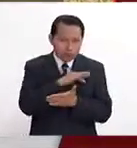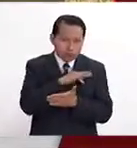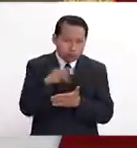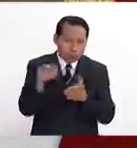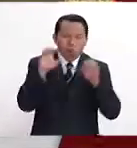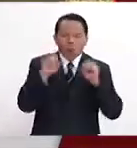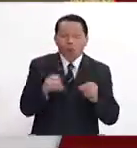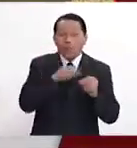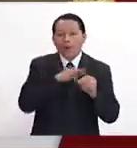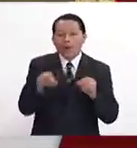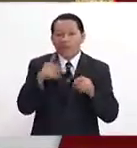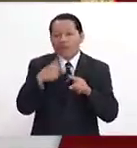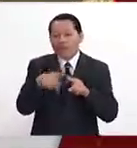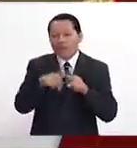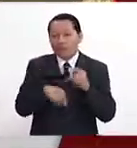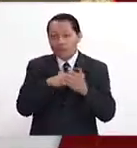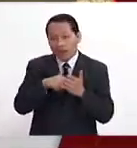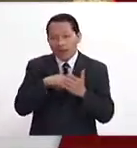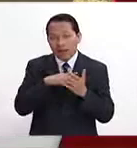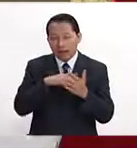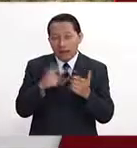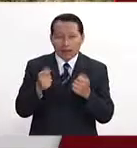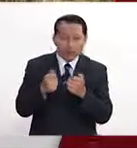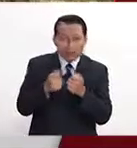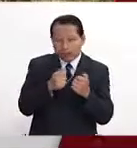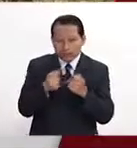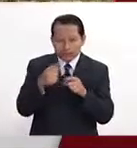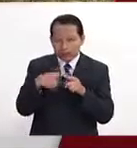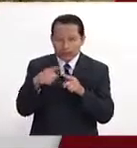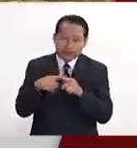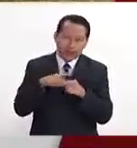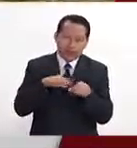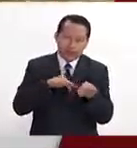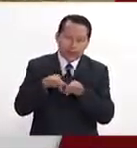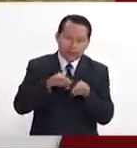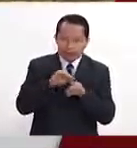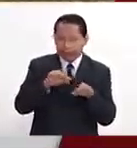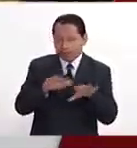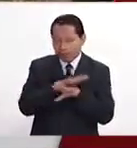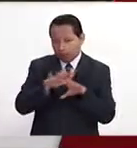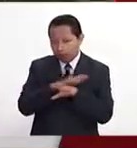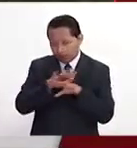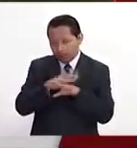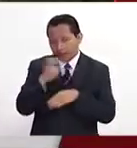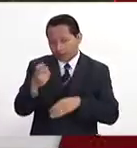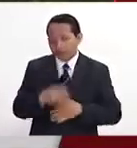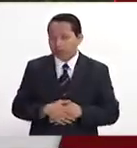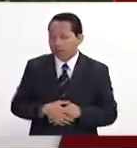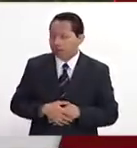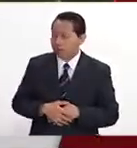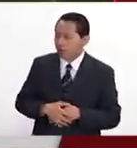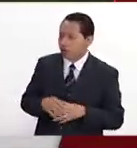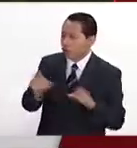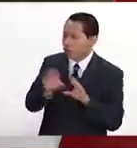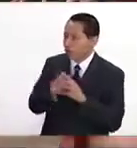inclusive operar ciertas partes del dron. Entonces, al final del día se desplazan los trabajos. Entonces, por ahí va. Bien.